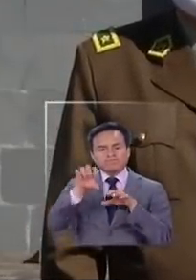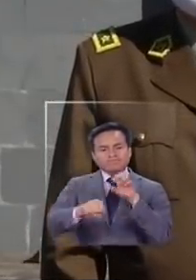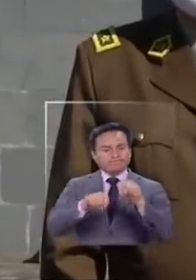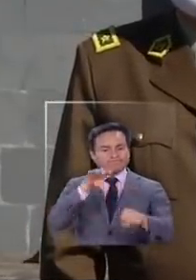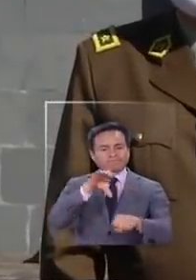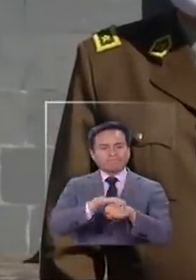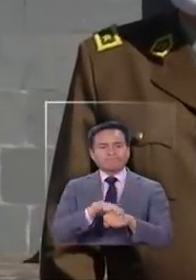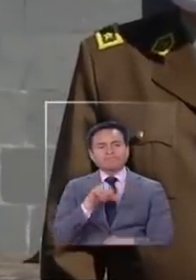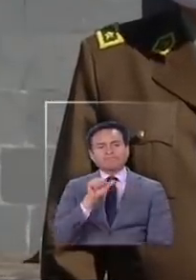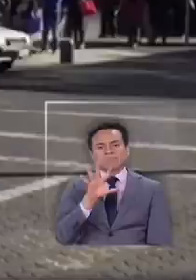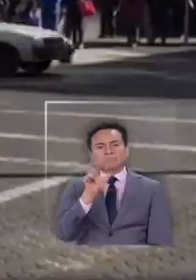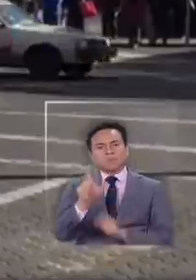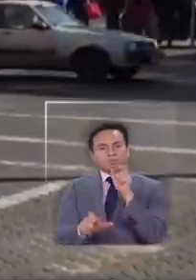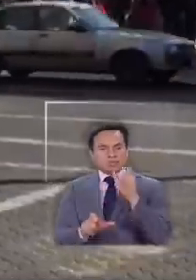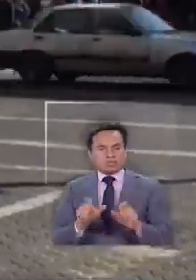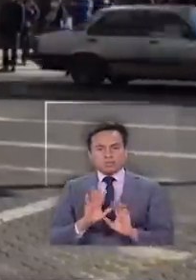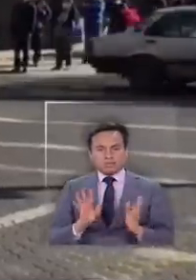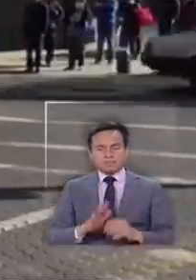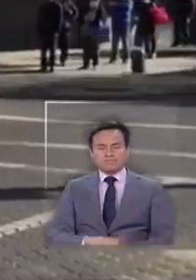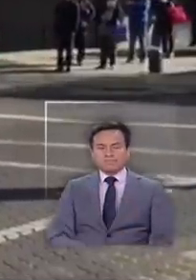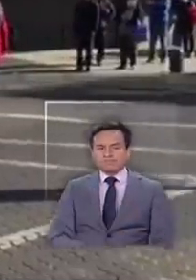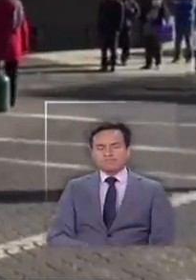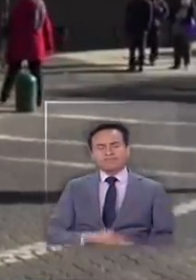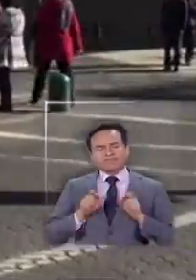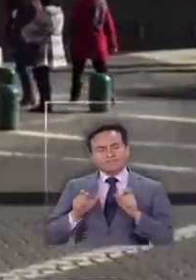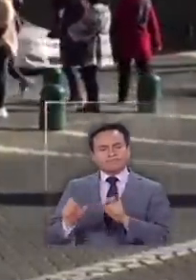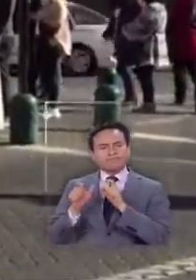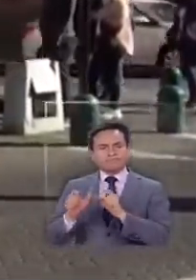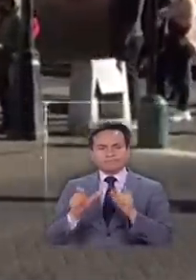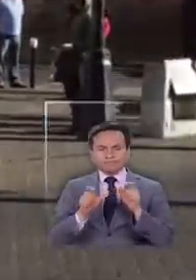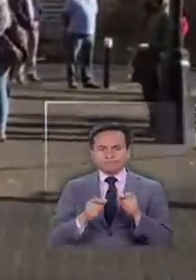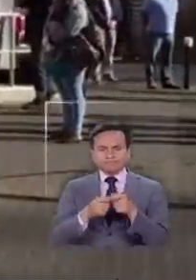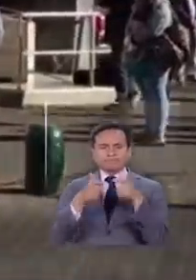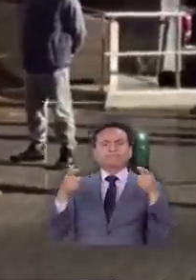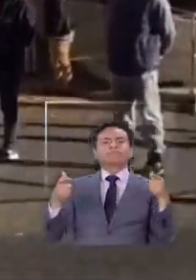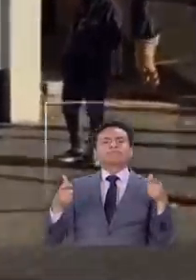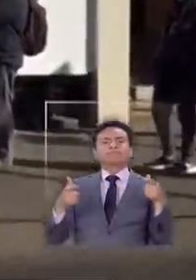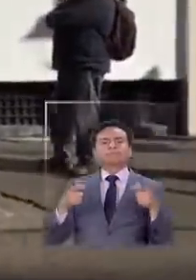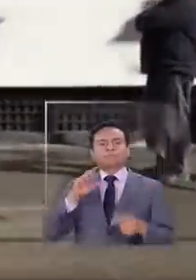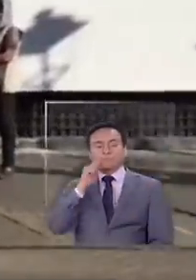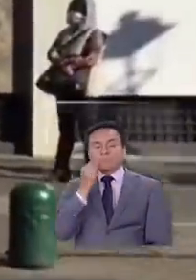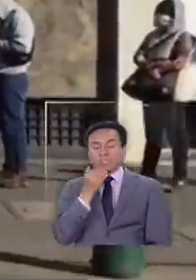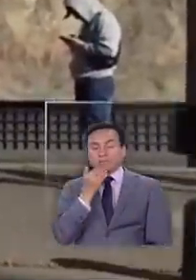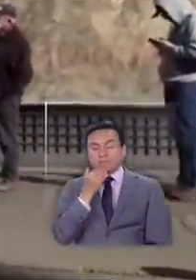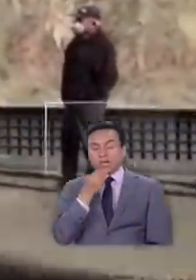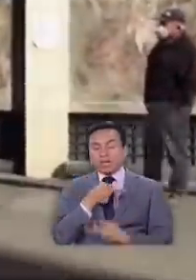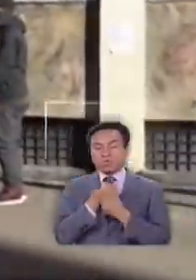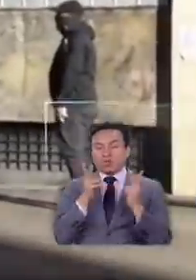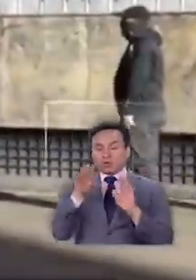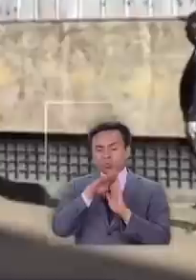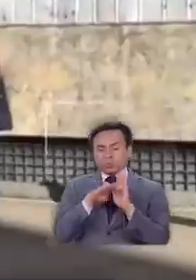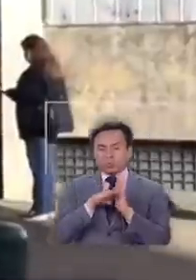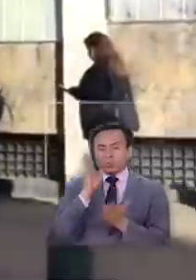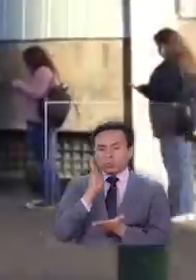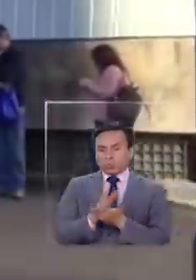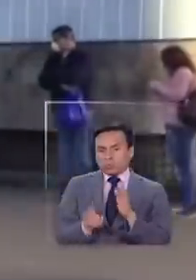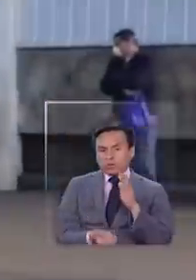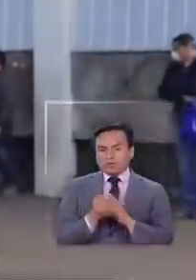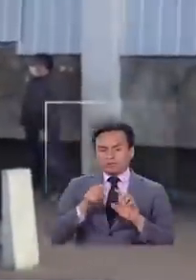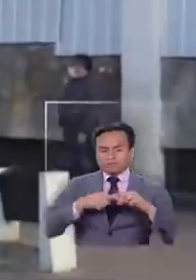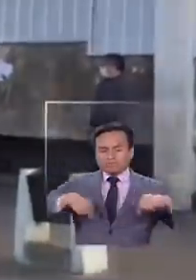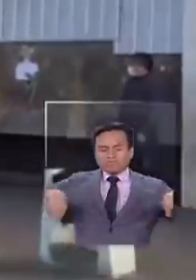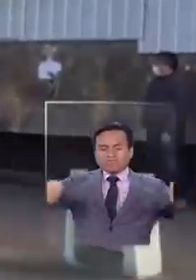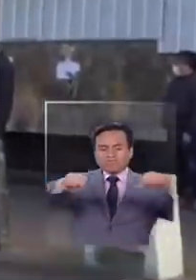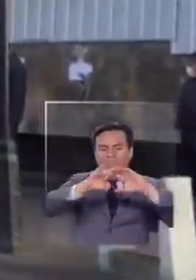solamente a 65 personas por ello las fiscalizaciones van en aumento además se anunciaron nuevas medidas cordón